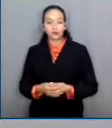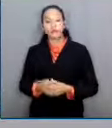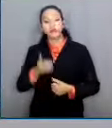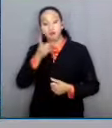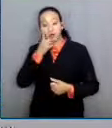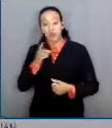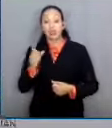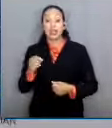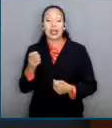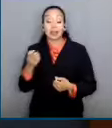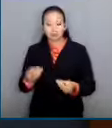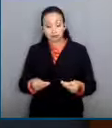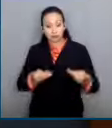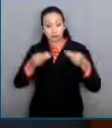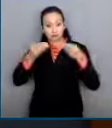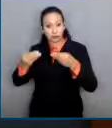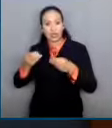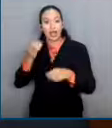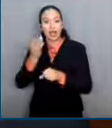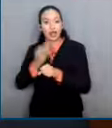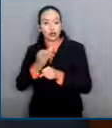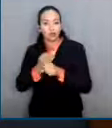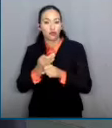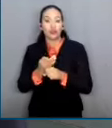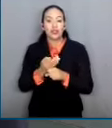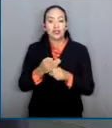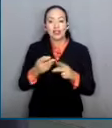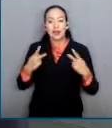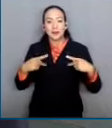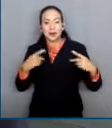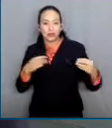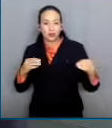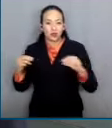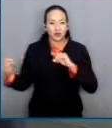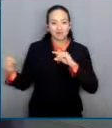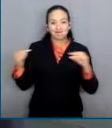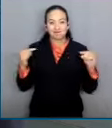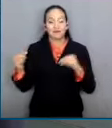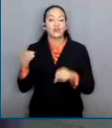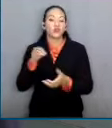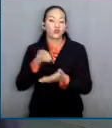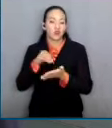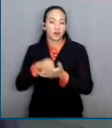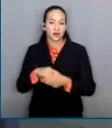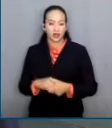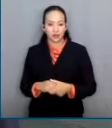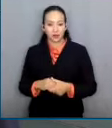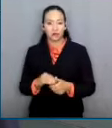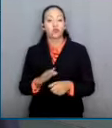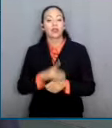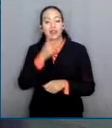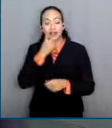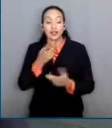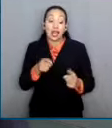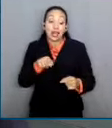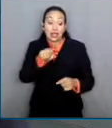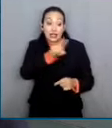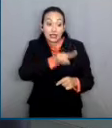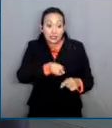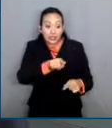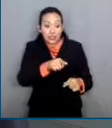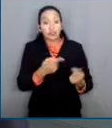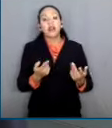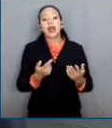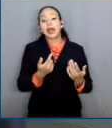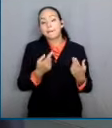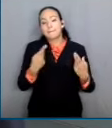continúa dividido en todas las bancadas. Creen que por tener prisión preventiva oficiosa va a bajar la inseguridad cuando